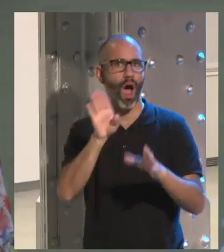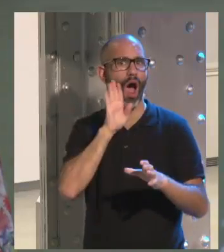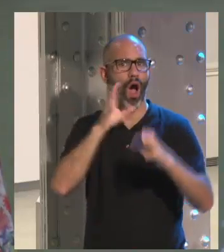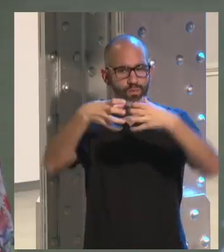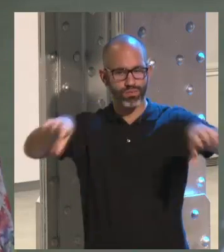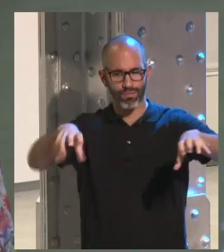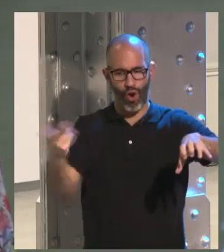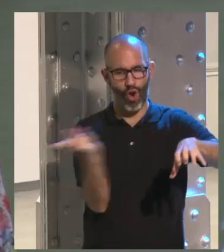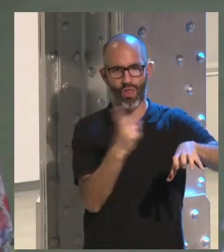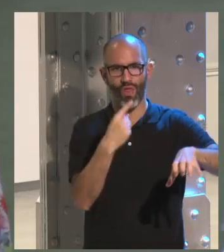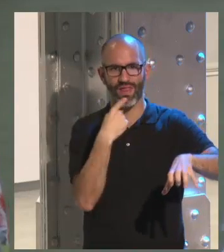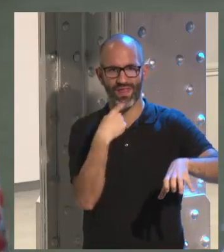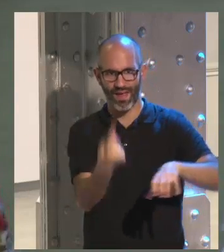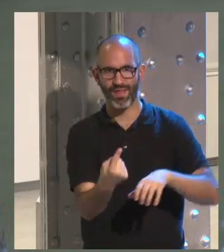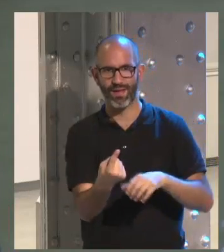eran